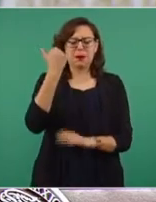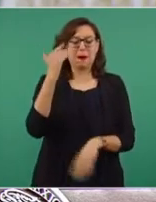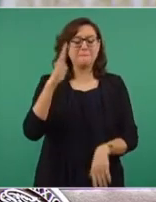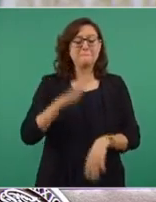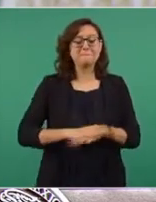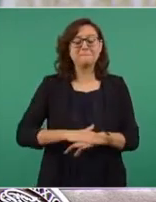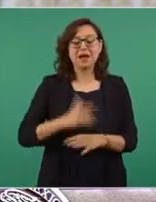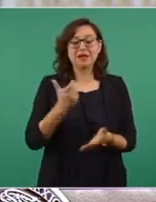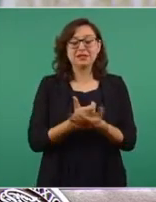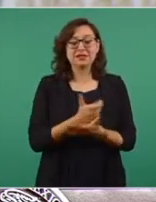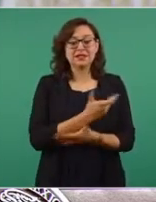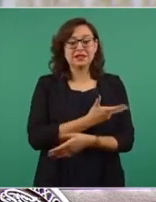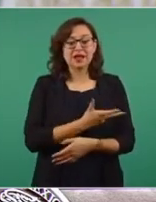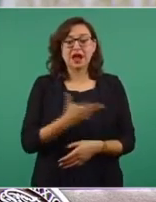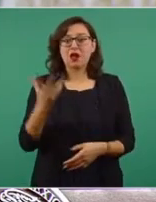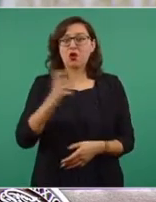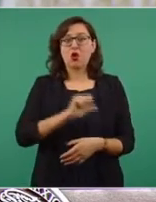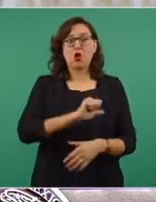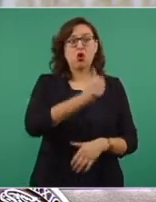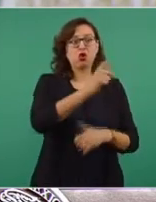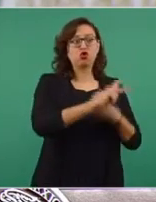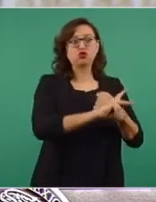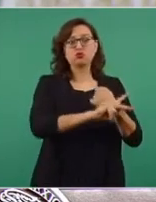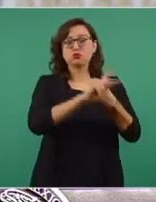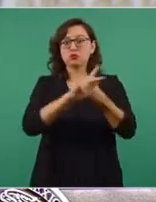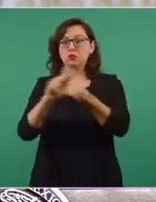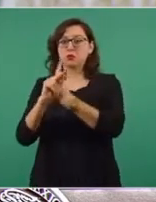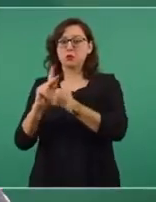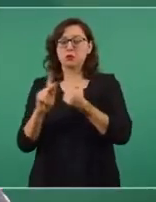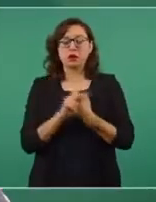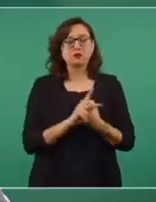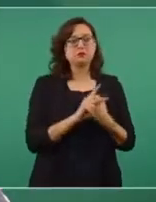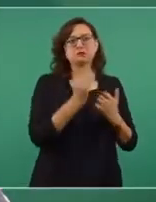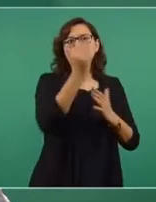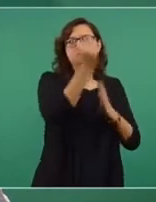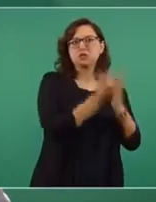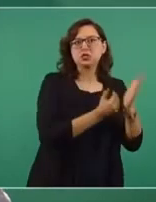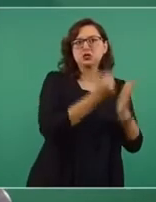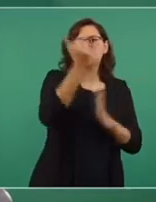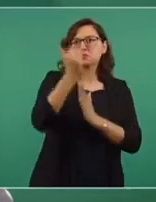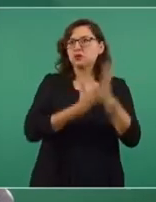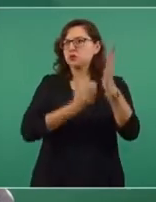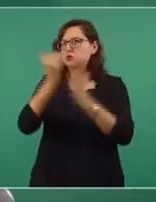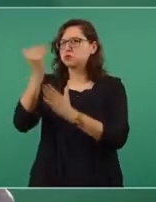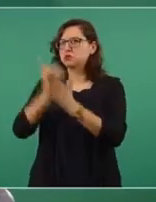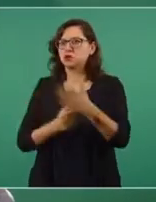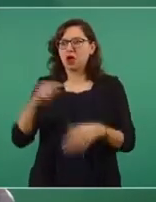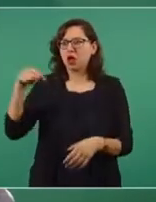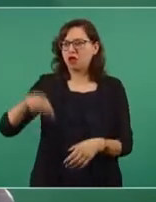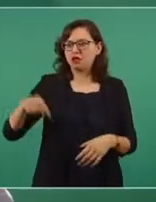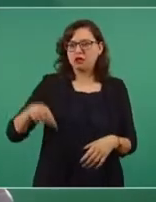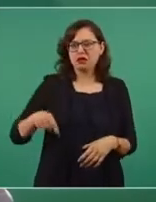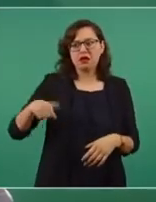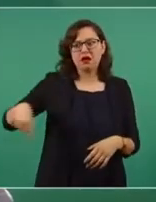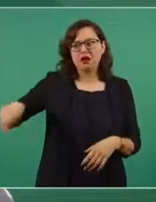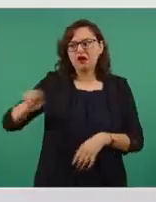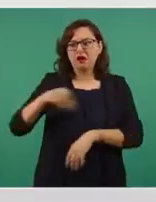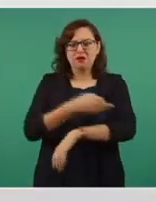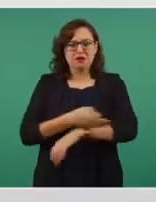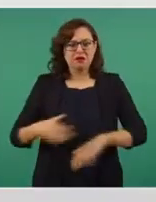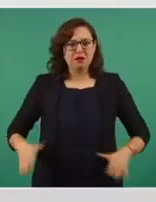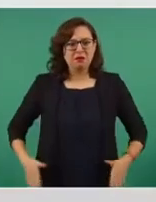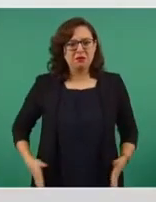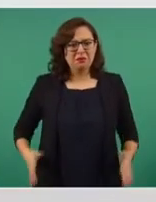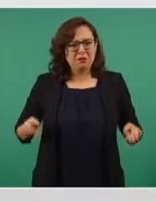más alto de los 36 países que conforman la OCDE y que aquí se muestra. Y que en el caso de padecer